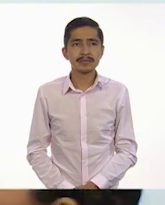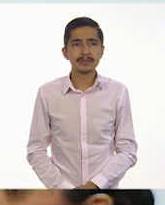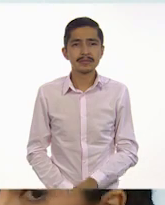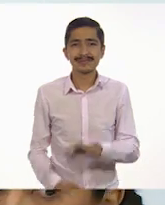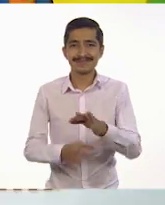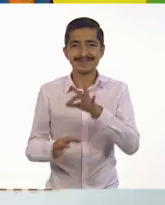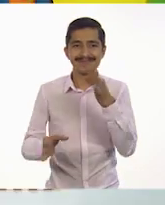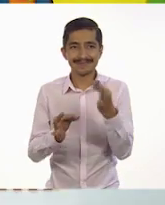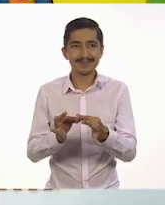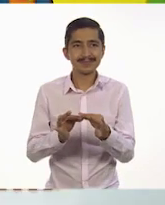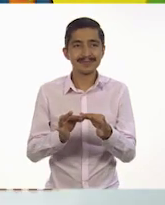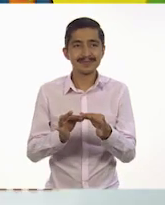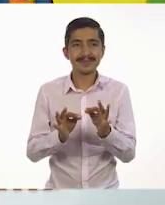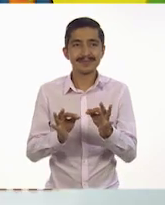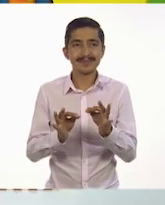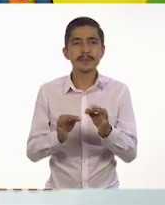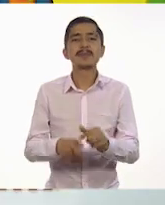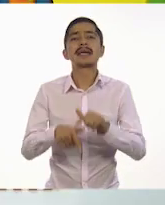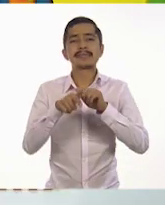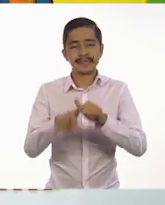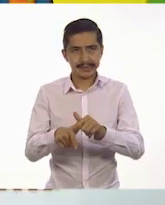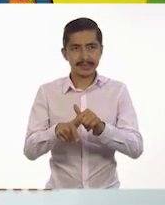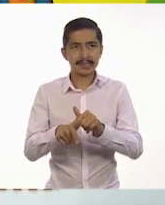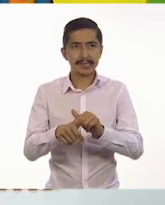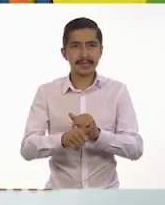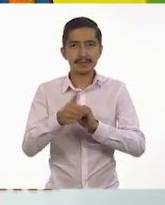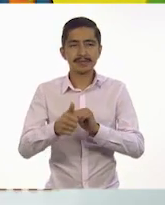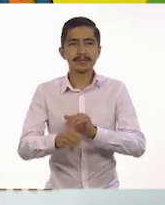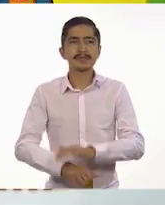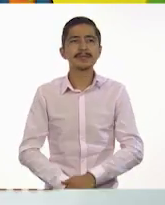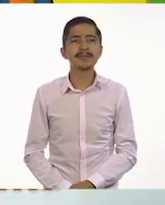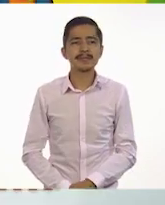Listo. Siguiente. Sí.